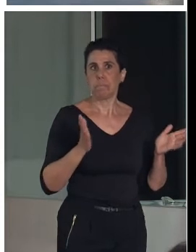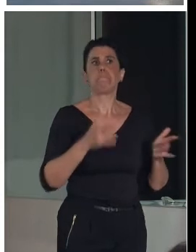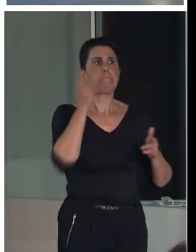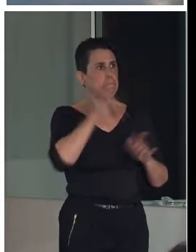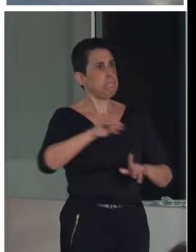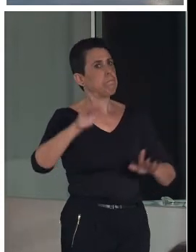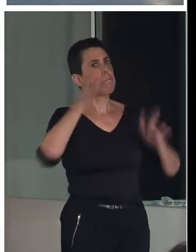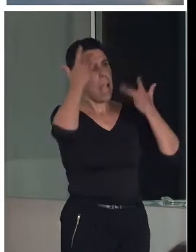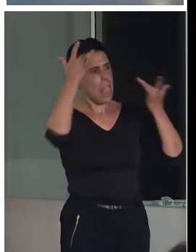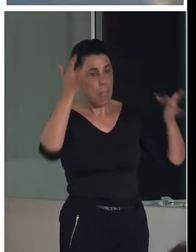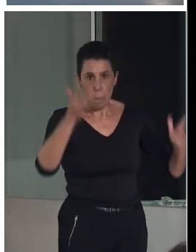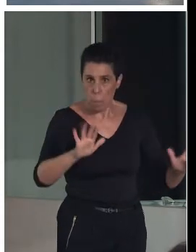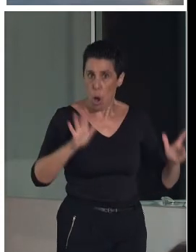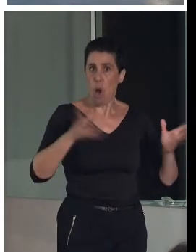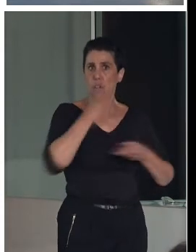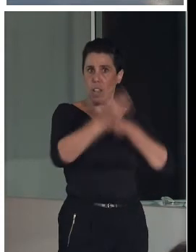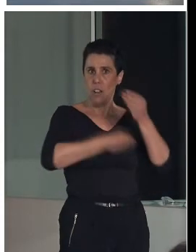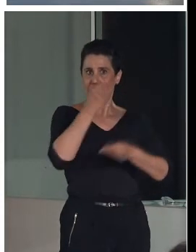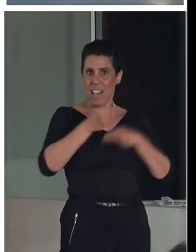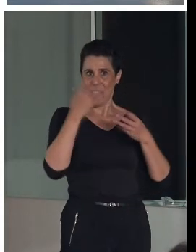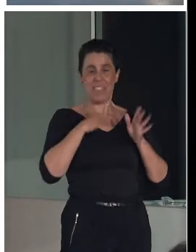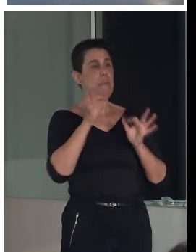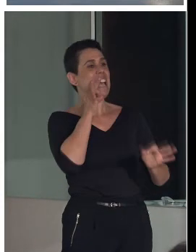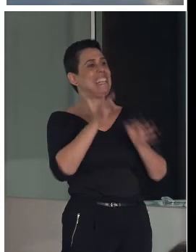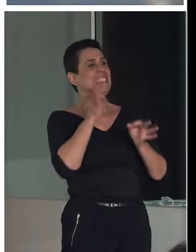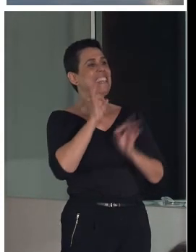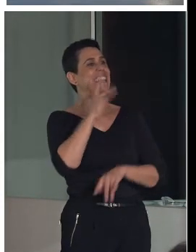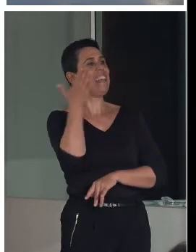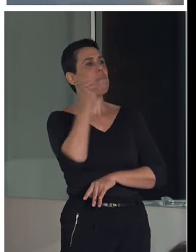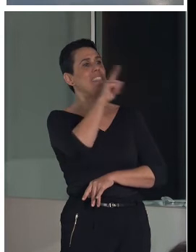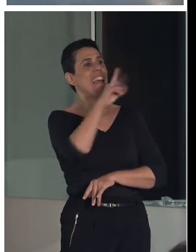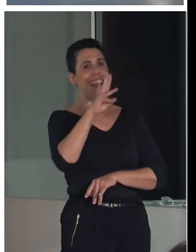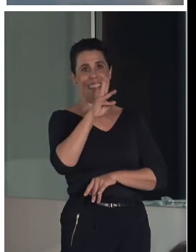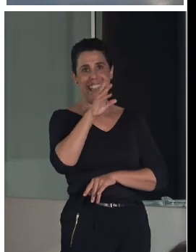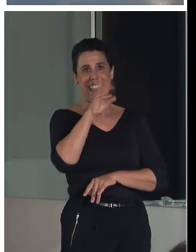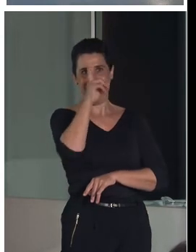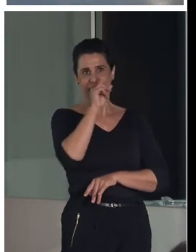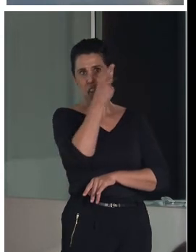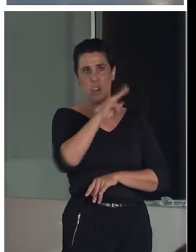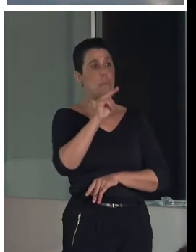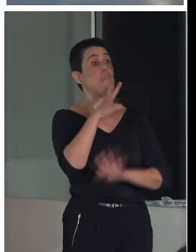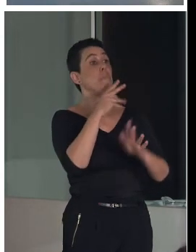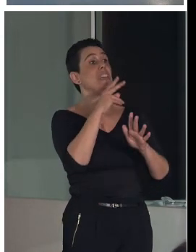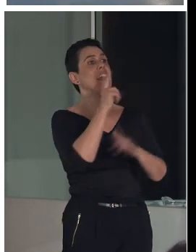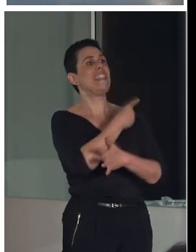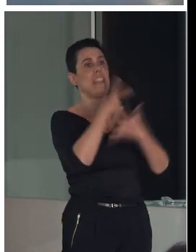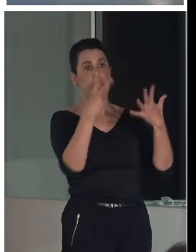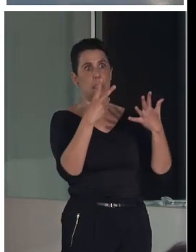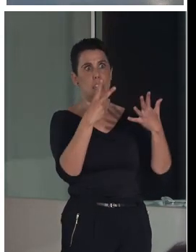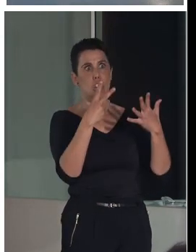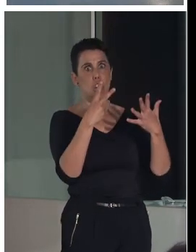conseguimos hacerlo en el 13 de septiembre de 2018, siete años después de empezar,